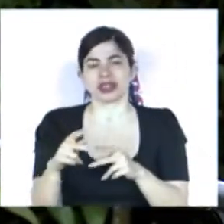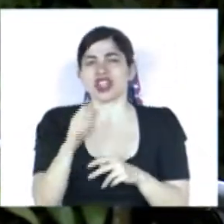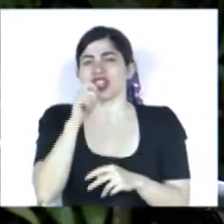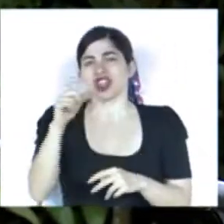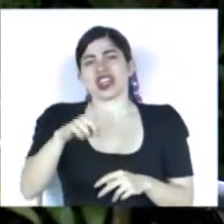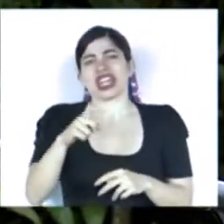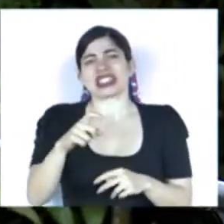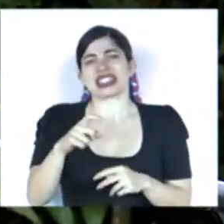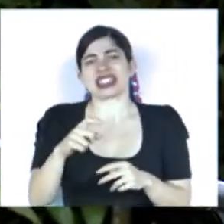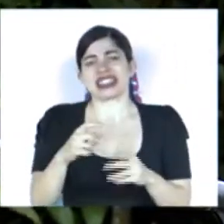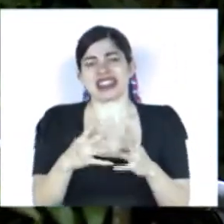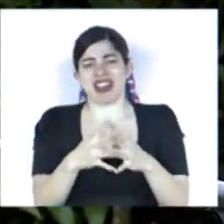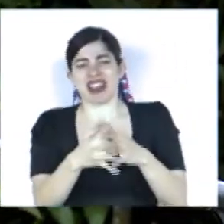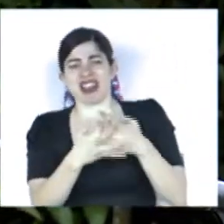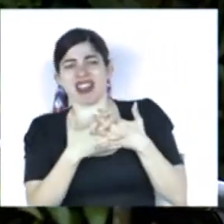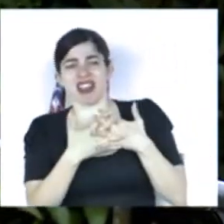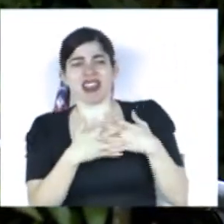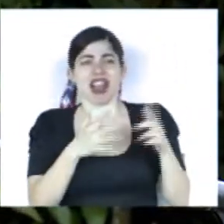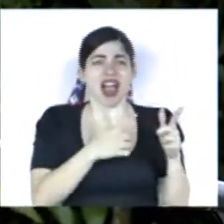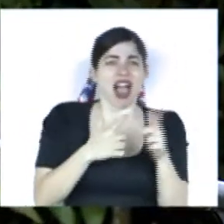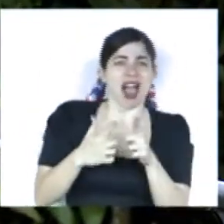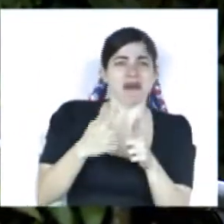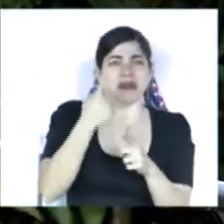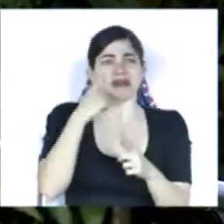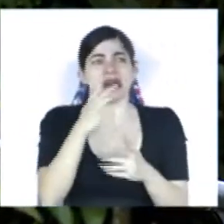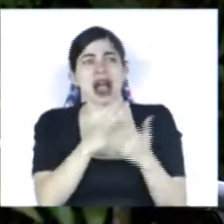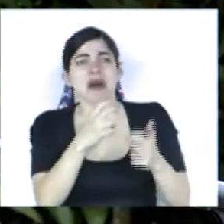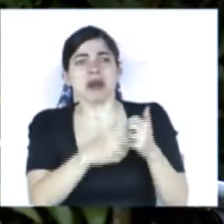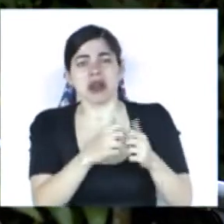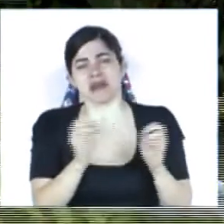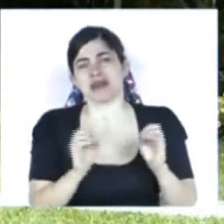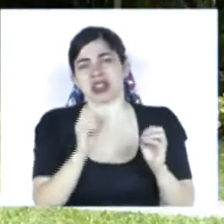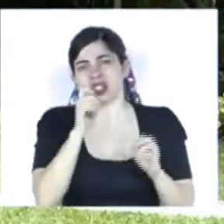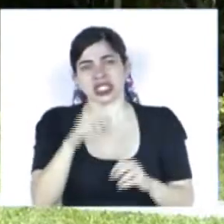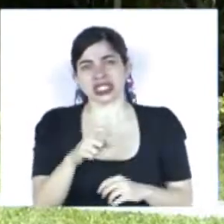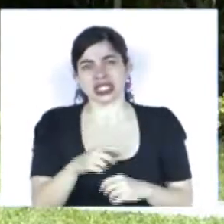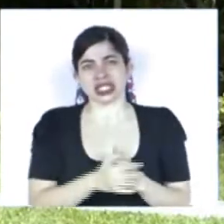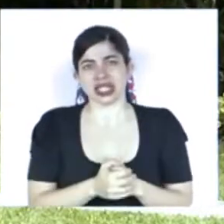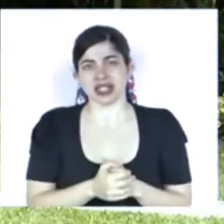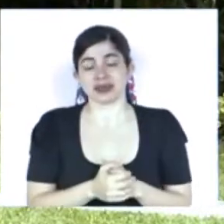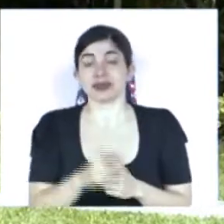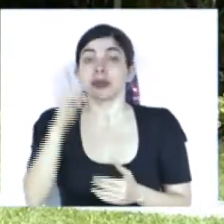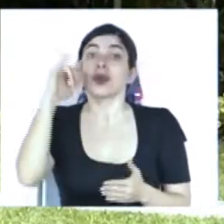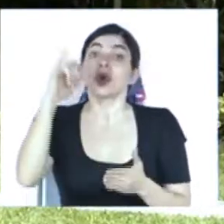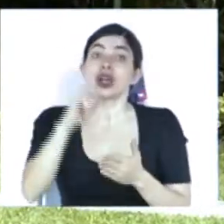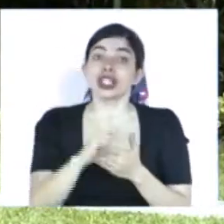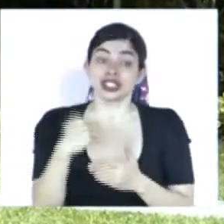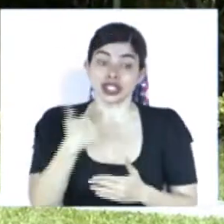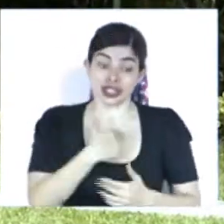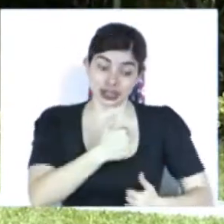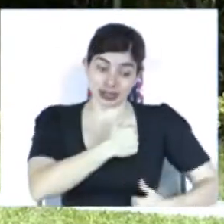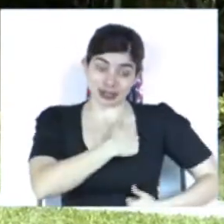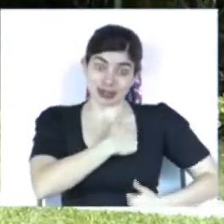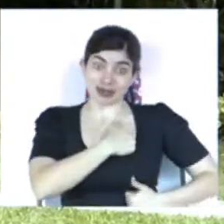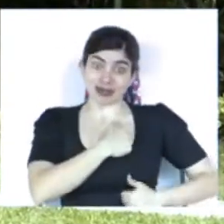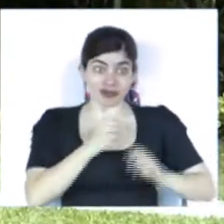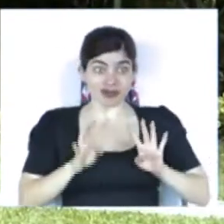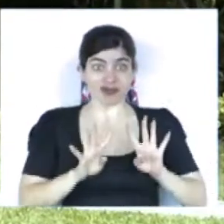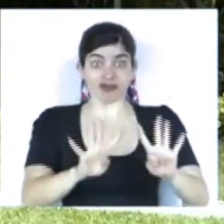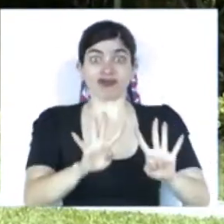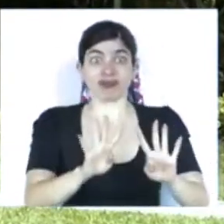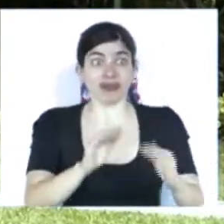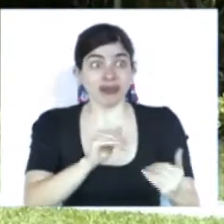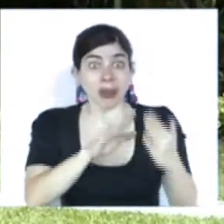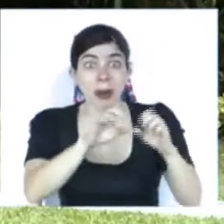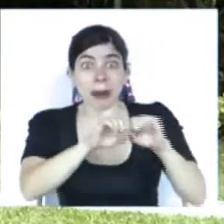apertrecharnos para esos menesteres. Es así como en lugar de tener nosotros soldados en la primera línea de batalla contra